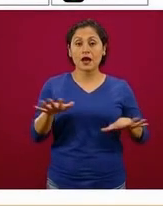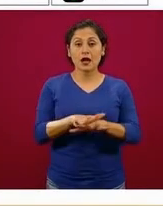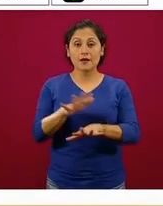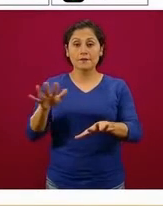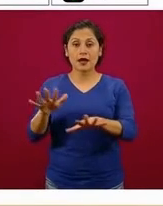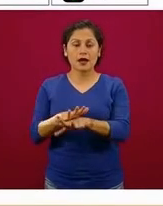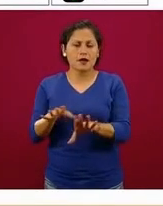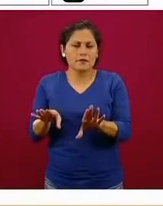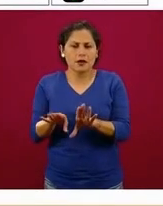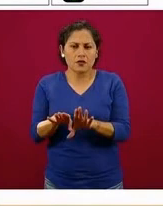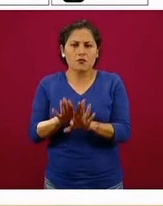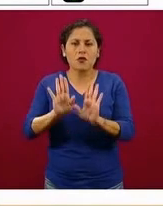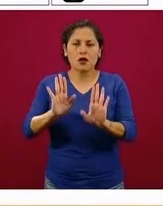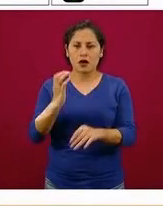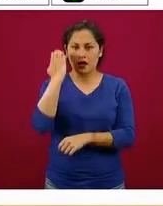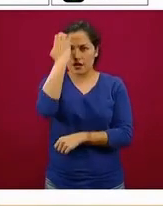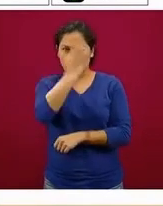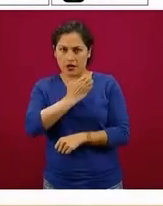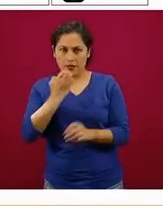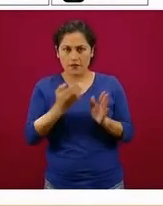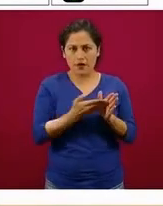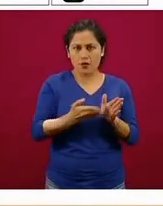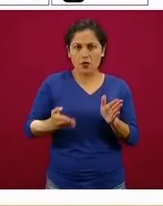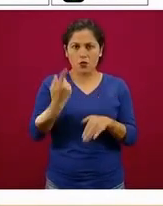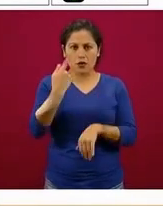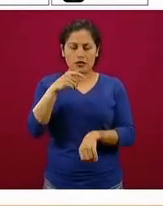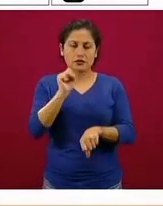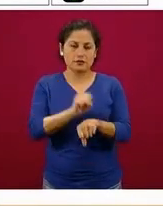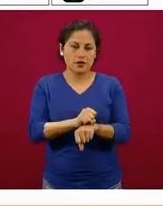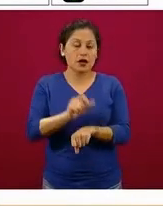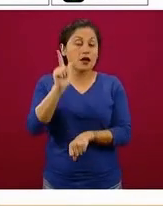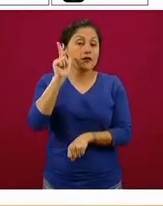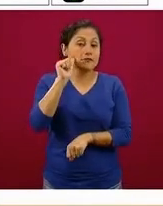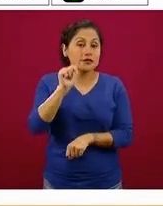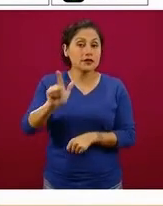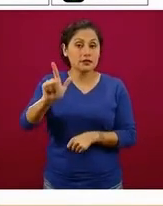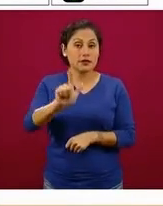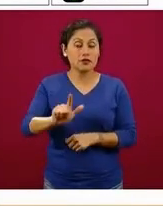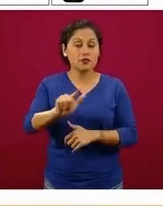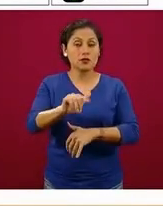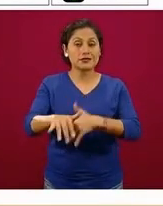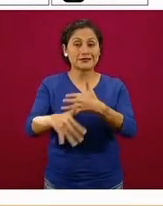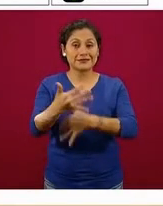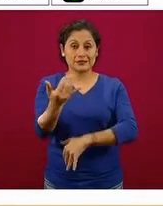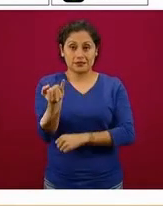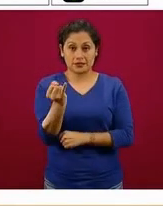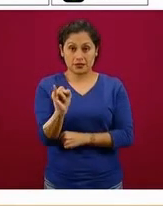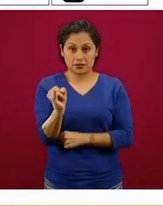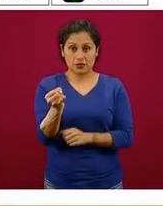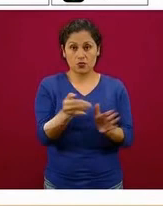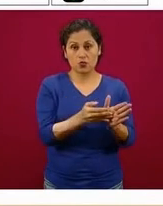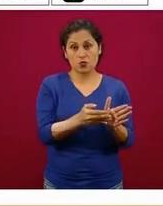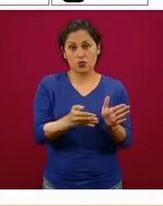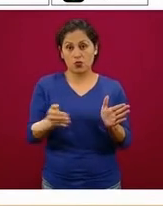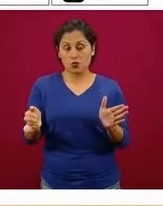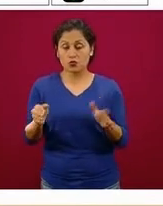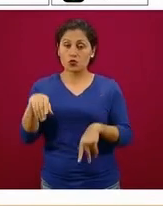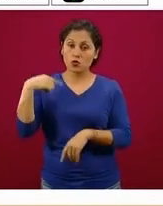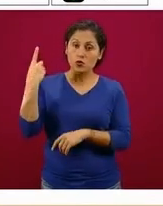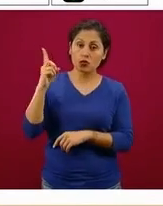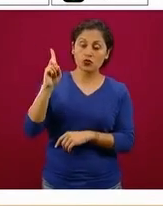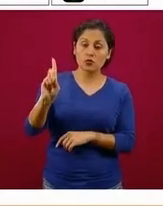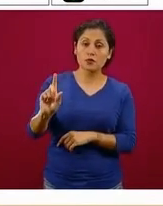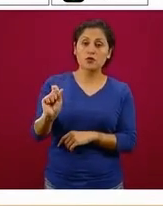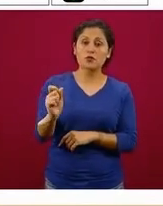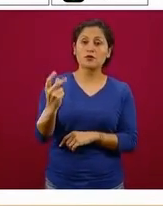una semana, empieza en lunes, en este caso empezará mañana lunes 15 de junio y concluirá el próximo domingo